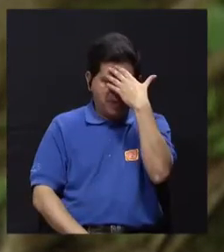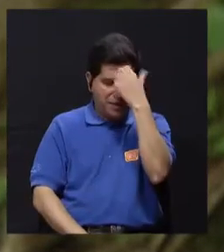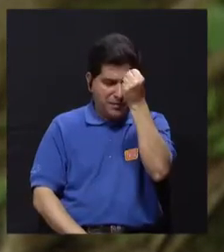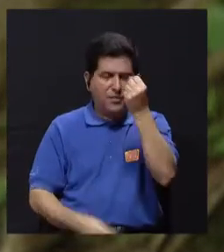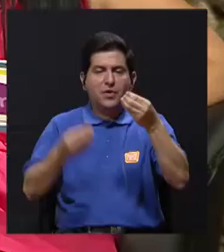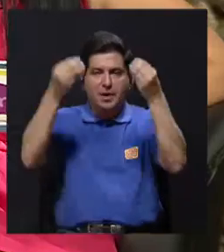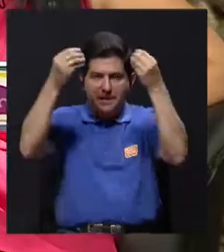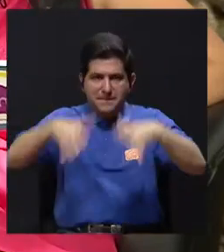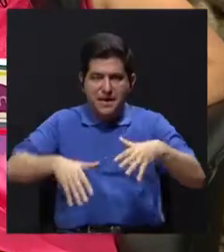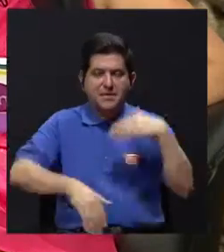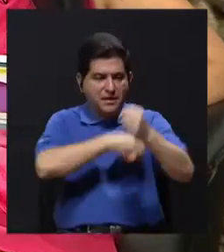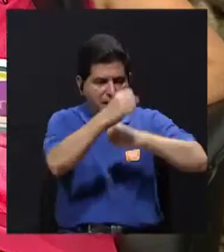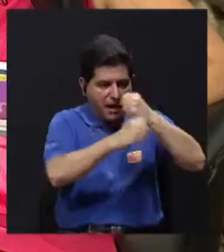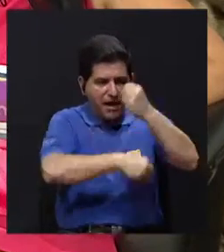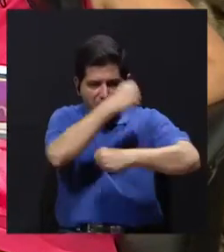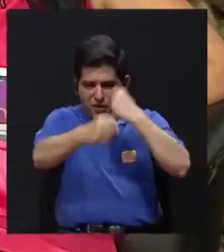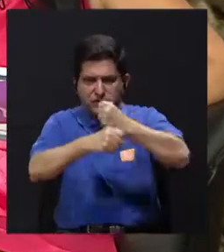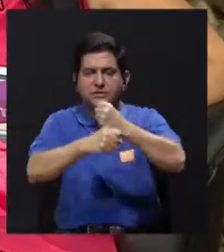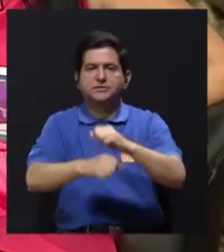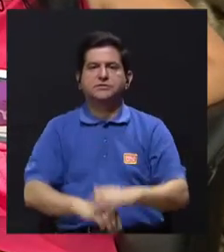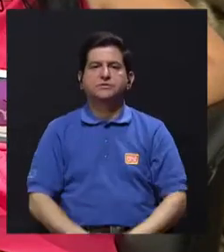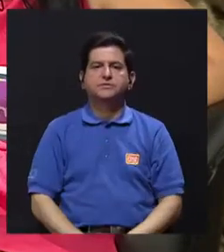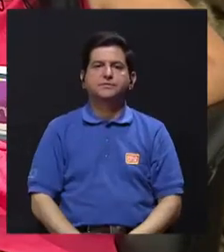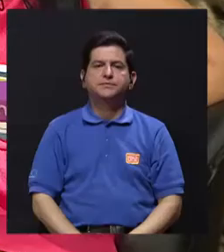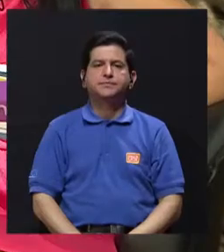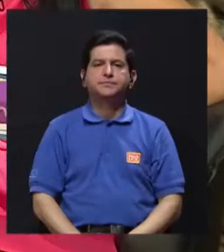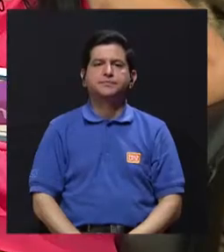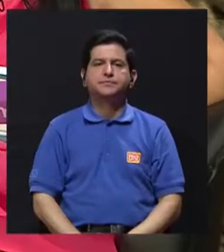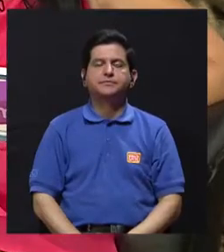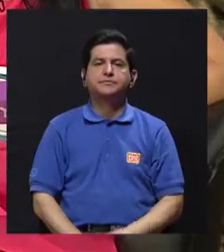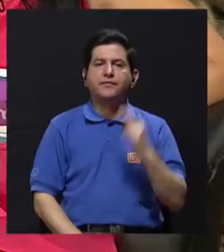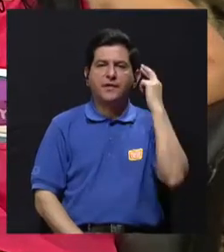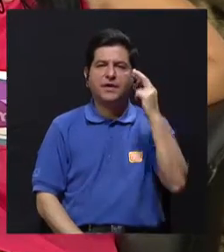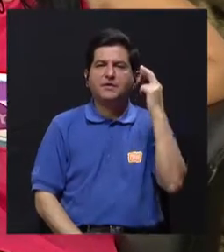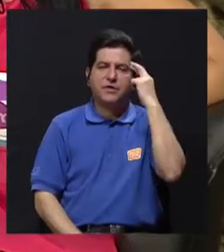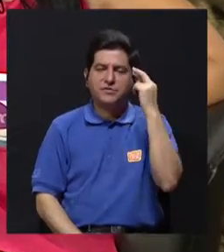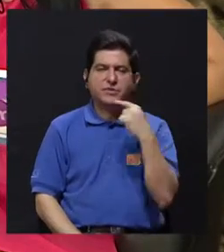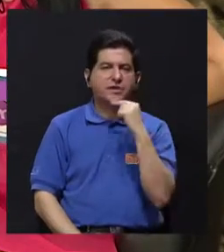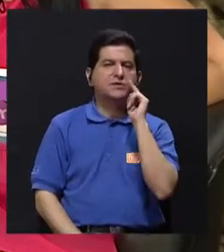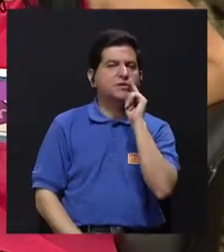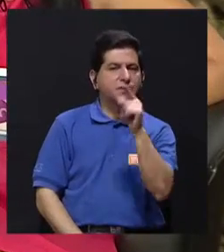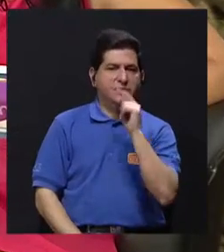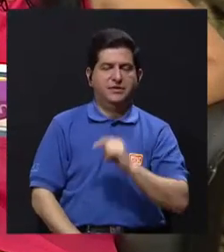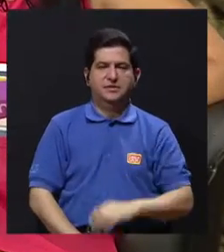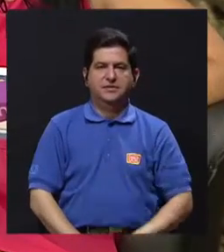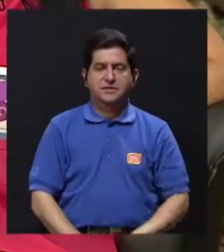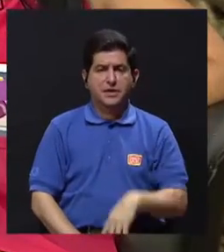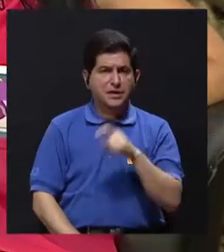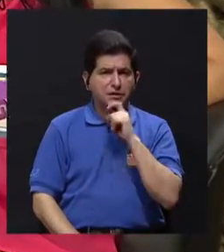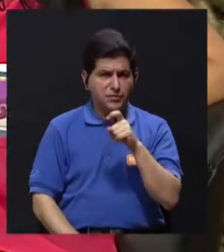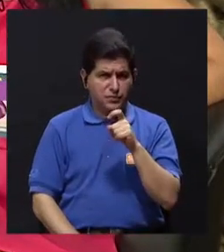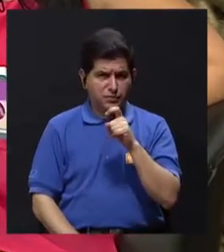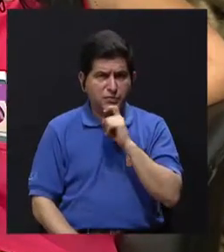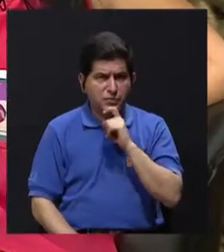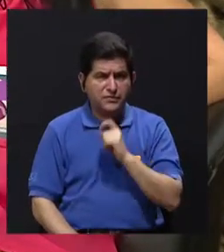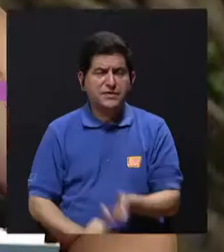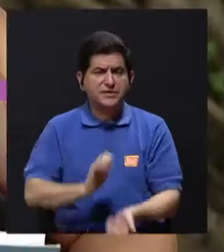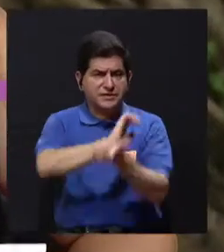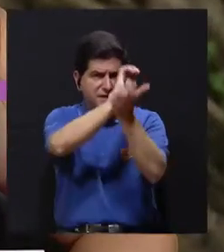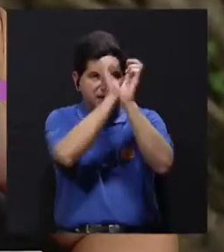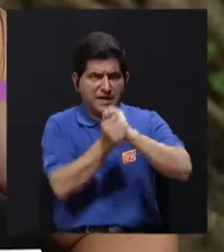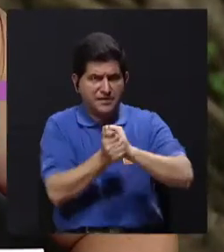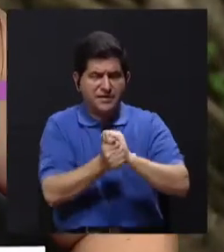memoria con la edad. Sí, básicamente, doctor, reflexionando acerca de lo que usted nos apunta, ¿es difícil